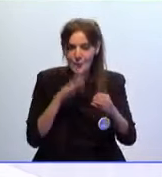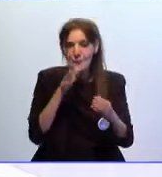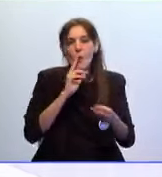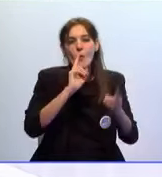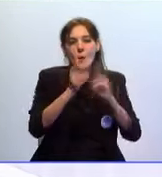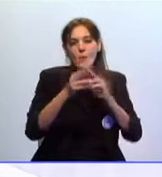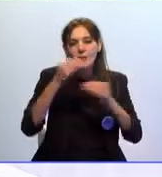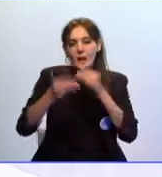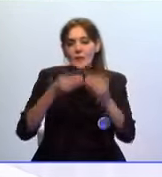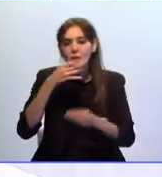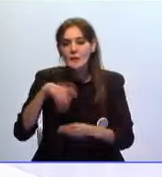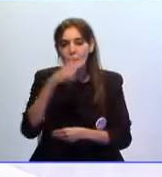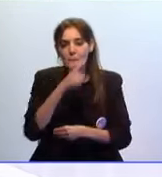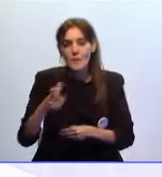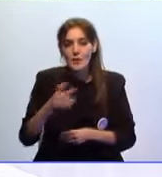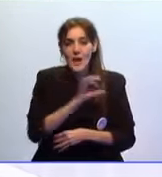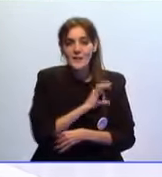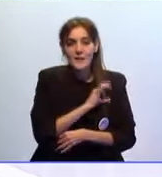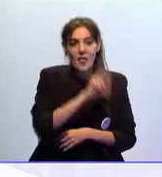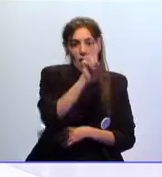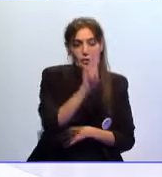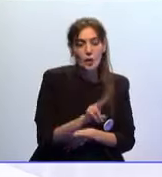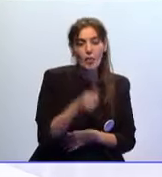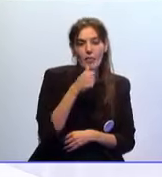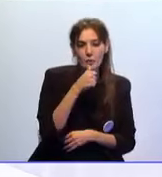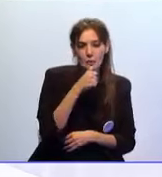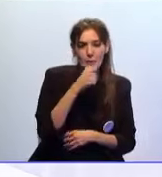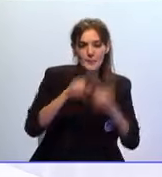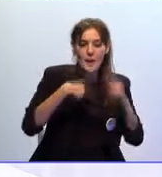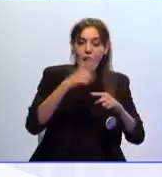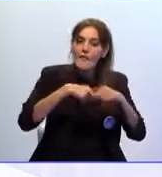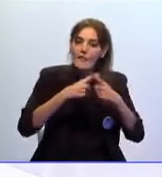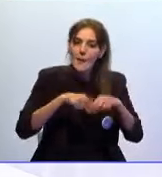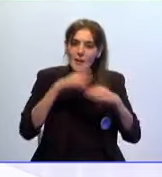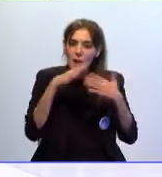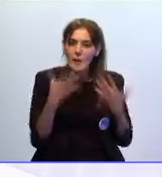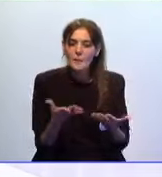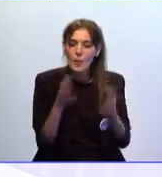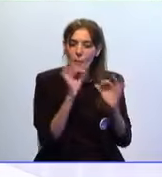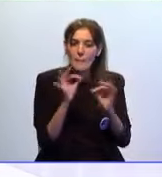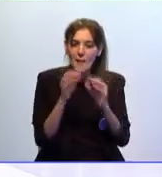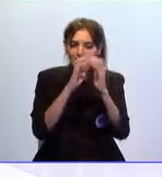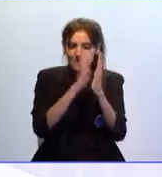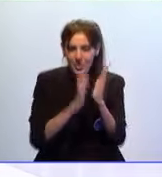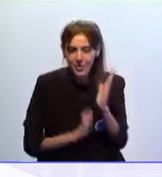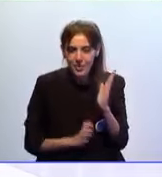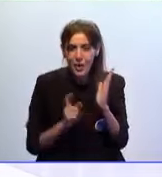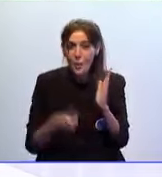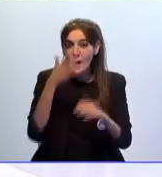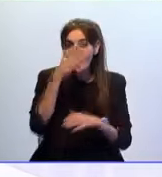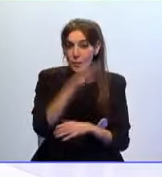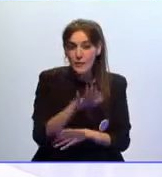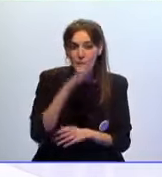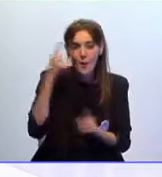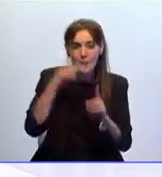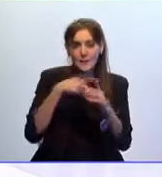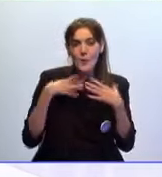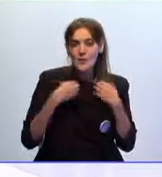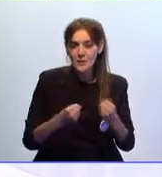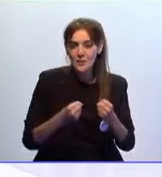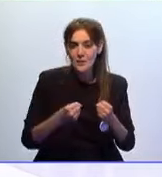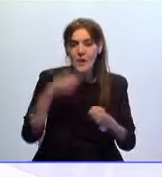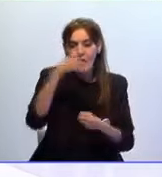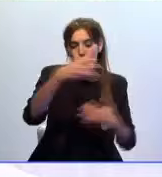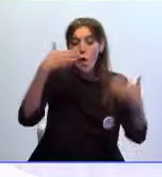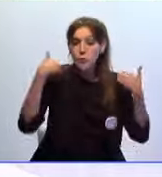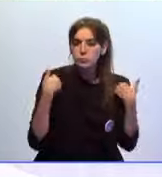pregunta realizada por los dos senadores ceutíes. Mientras tanto, la familia de la joven está preparando una demanda judicial para que Sanidad asuma